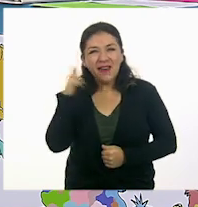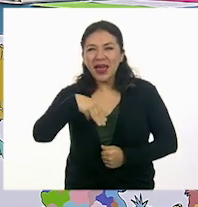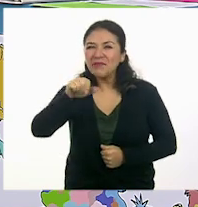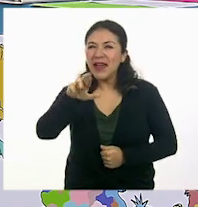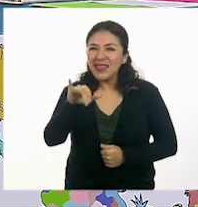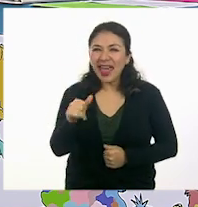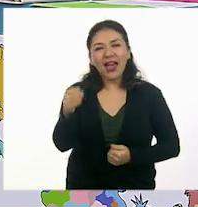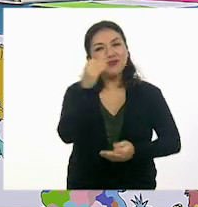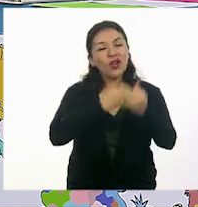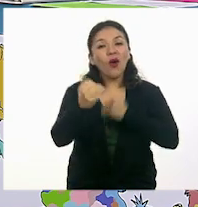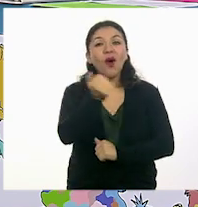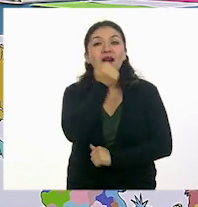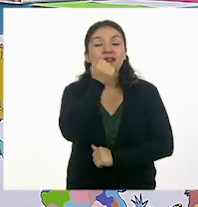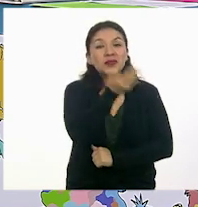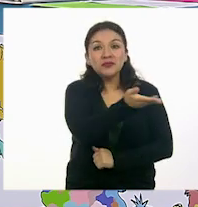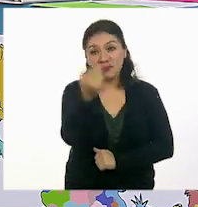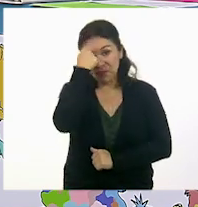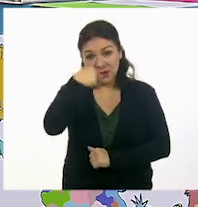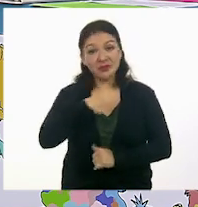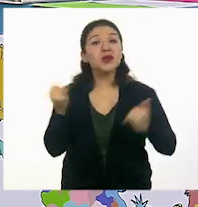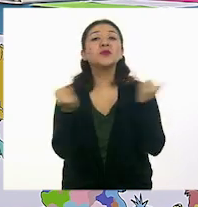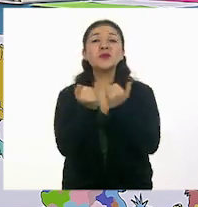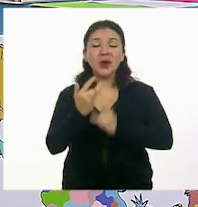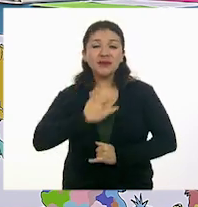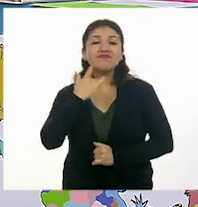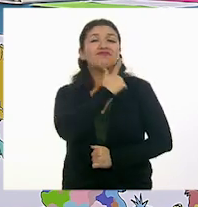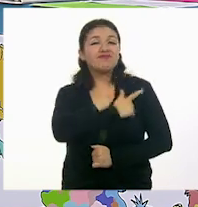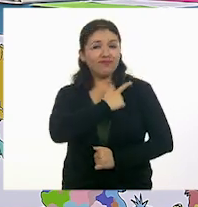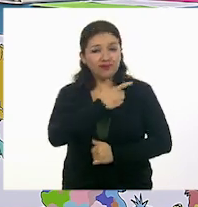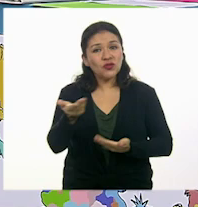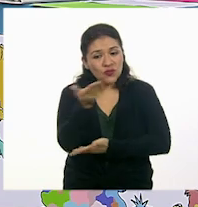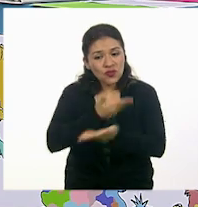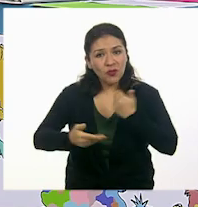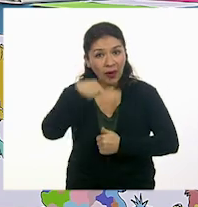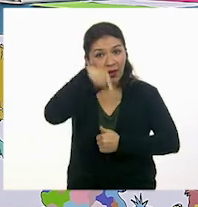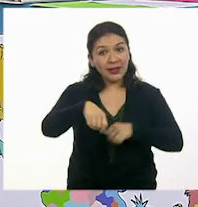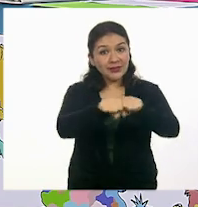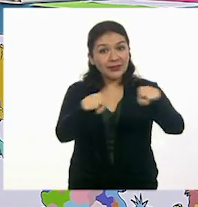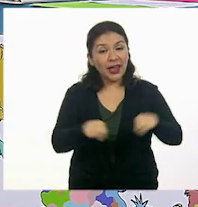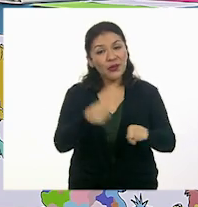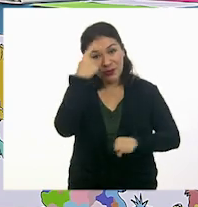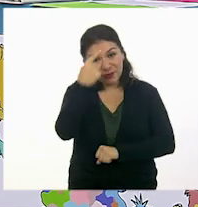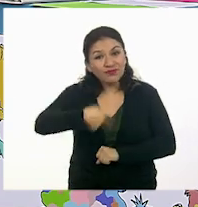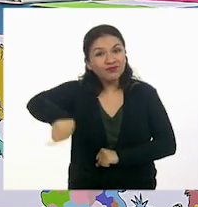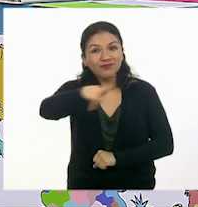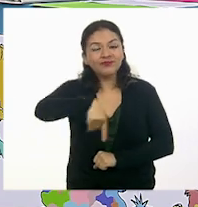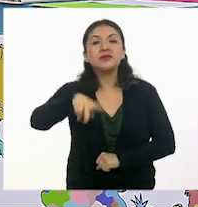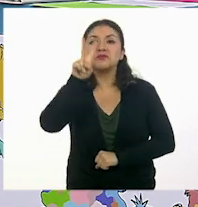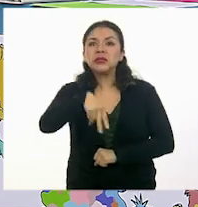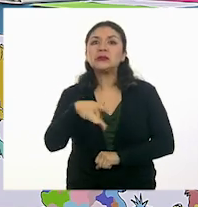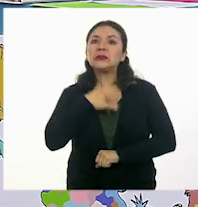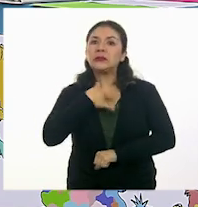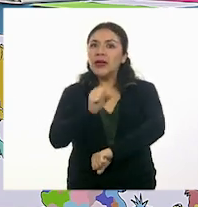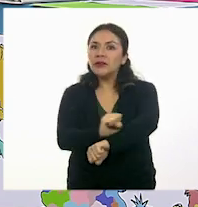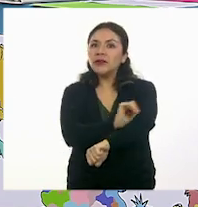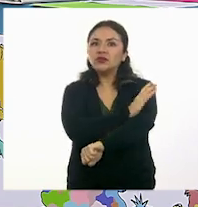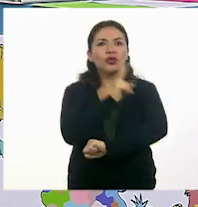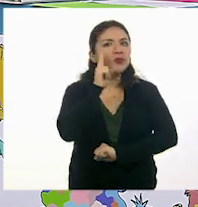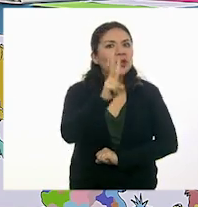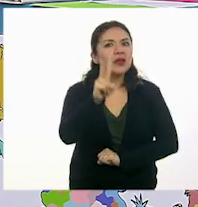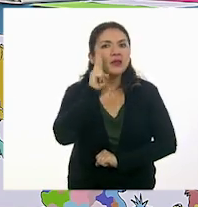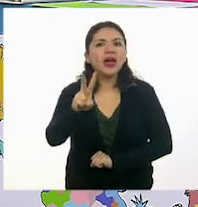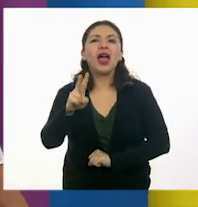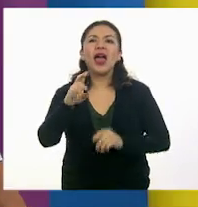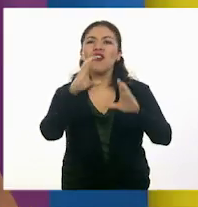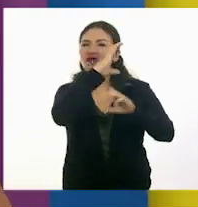Hola, queridas alumnas y alumnos. Para mí también es un gusto compartir este bello salón con ustedes. Ha sido muy emocionante ver los álbumes